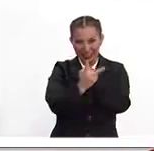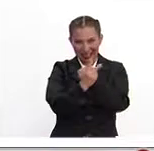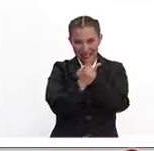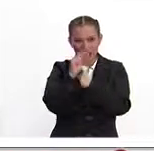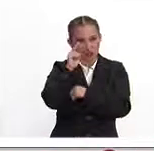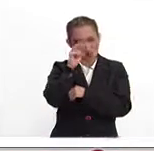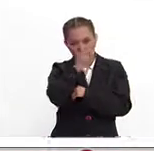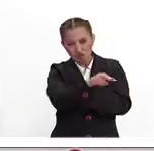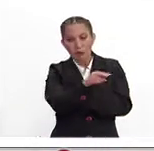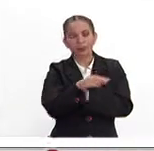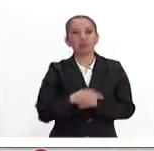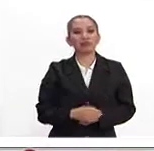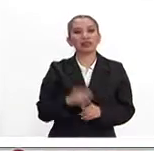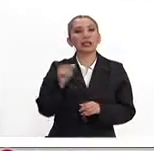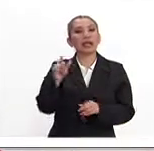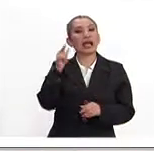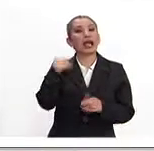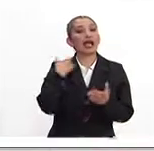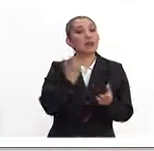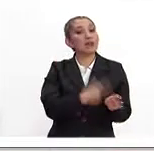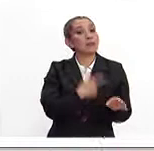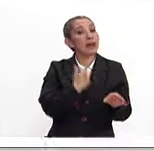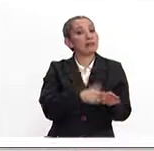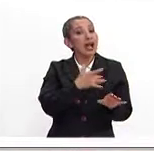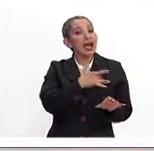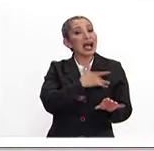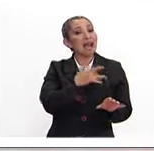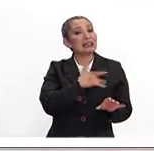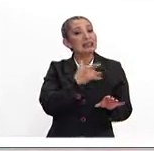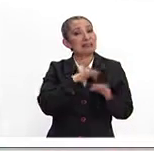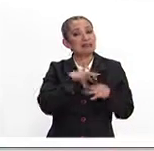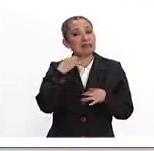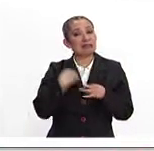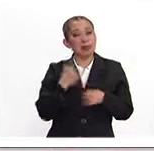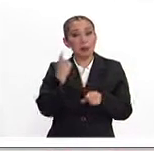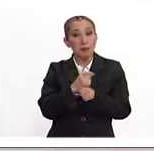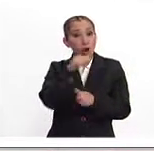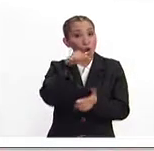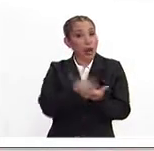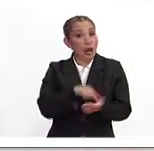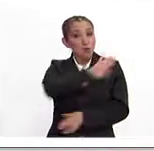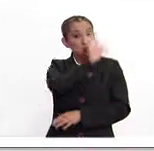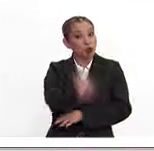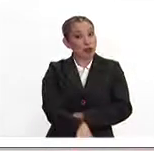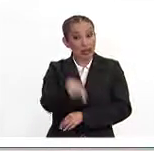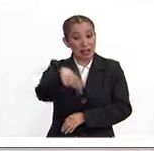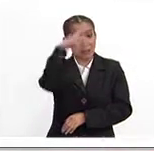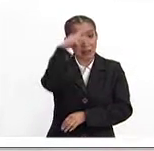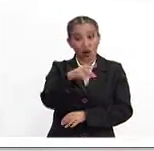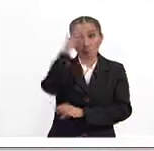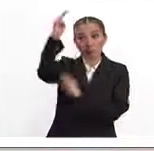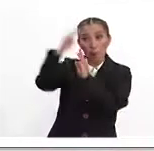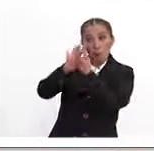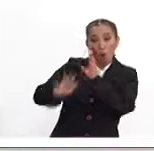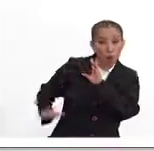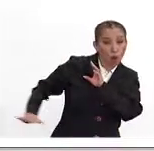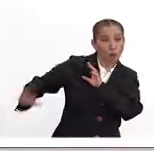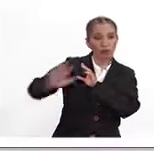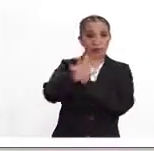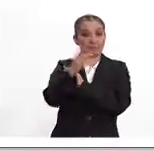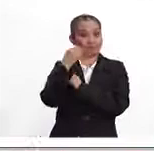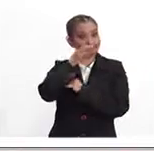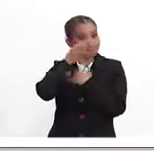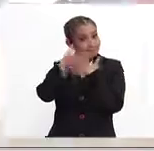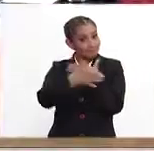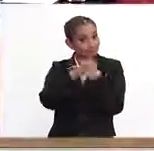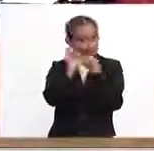Y sobre todo, tomando en cuenta que las enfermedades cardiovasculares ocupan los primeros lugares de muerte, no solamente en nuestro país, sino prácticamente en todo el